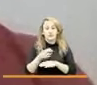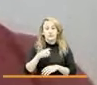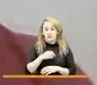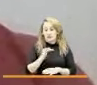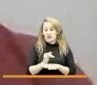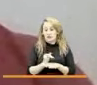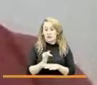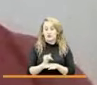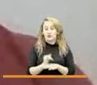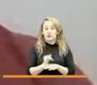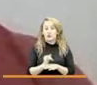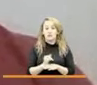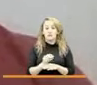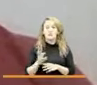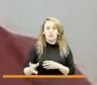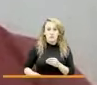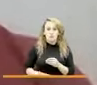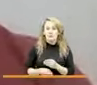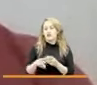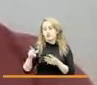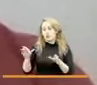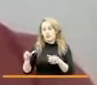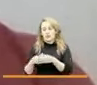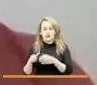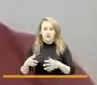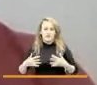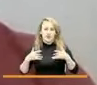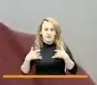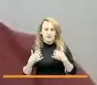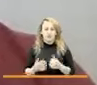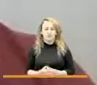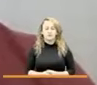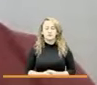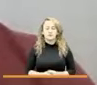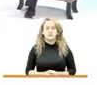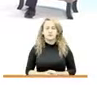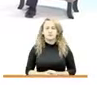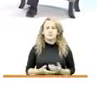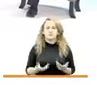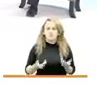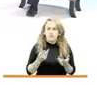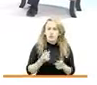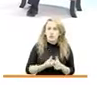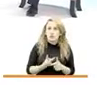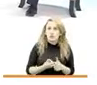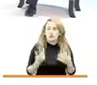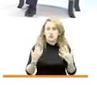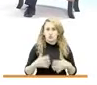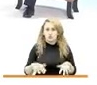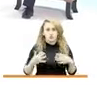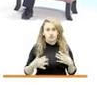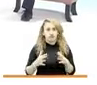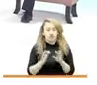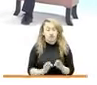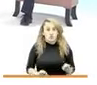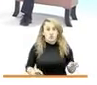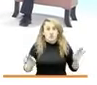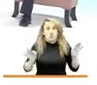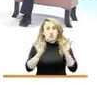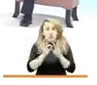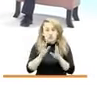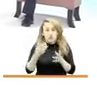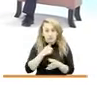la oferta que tiene la unidad entonces es algo bien importante que nosotros le hemos